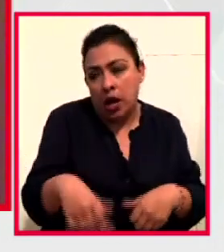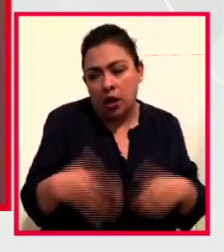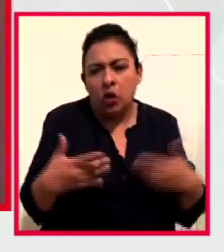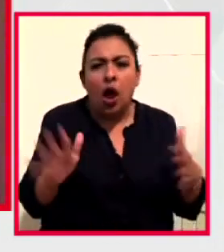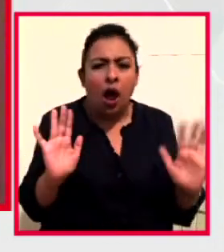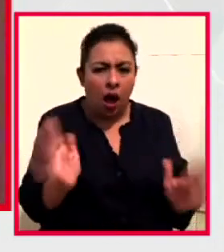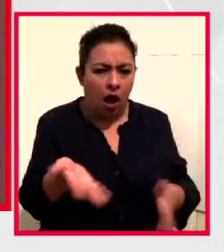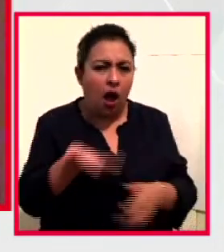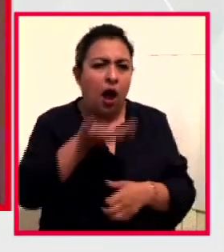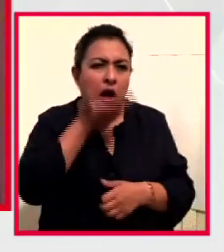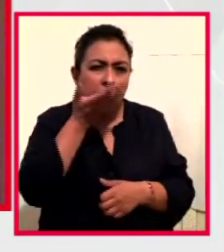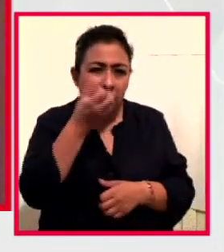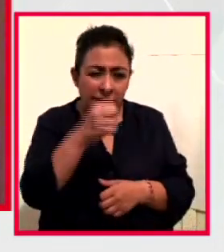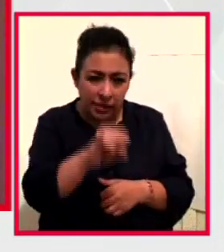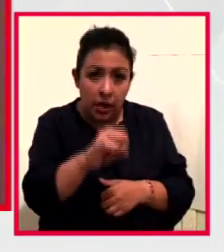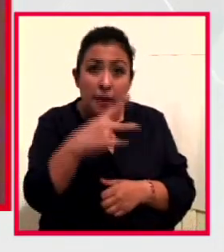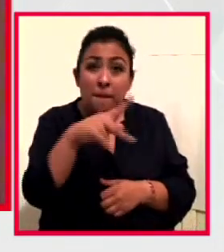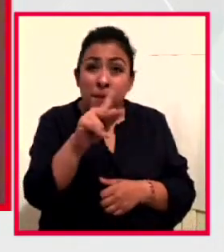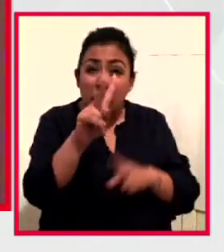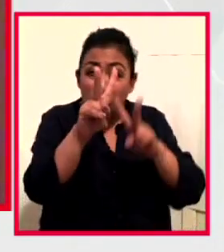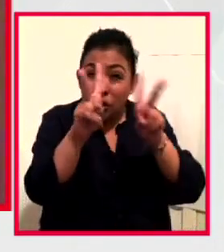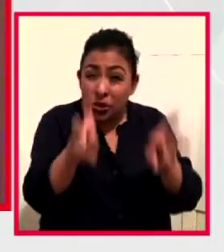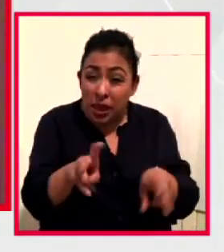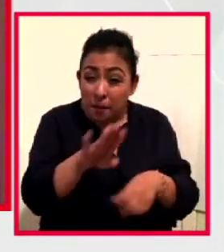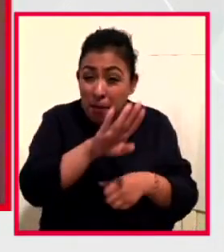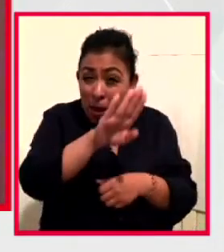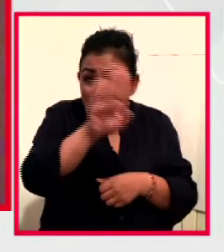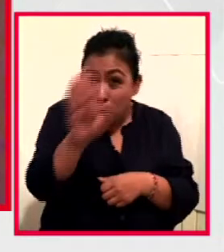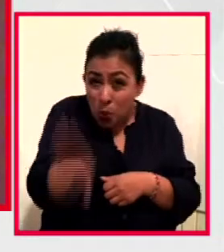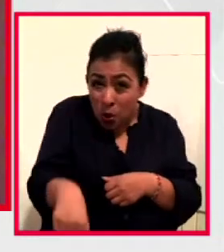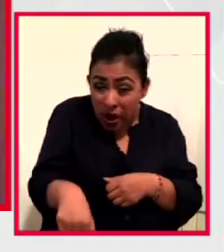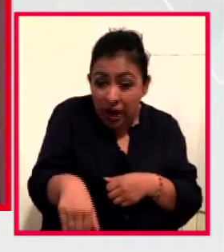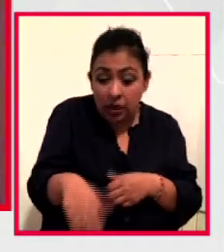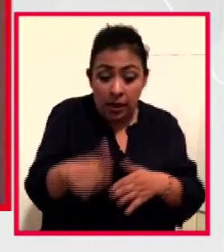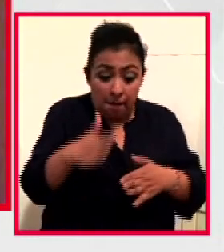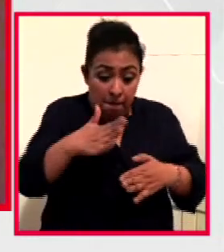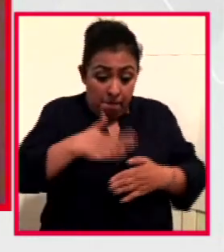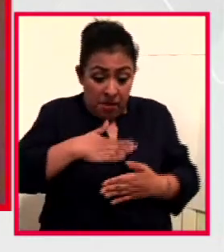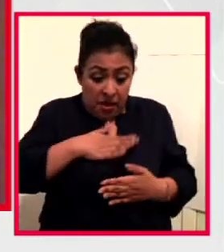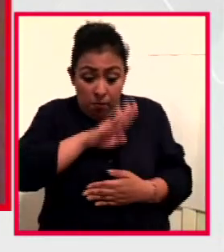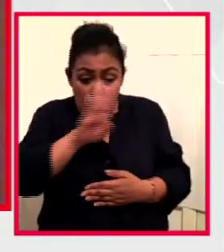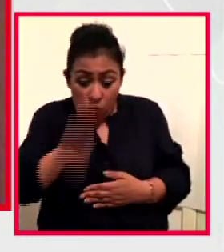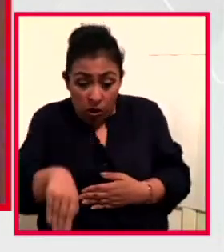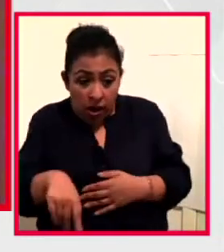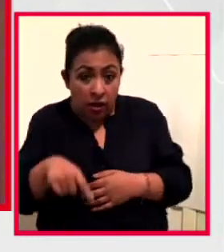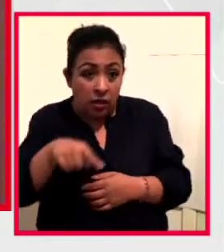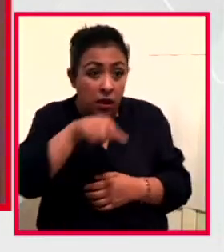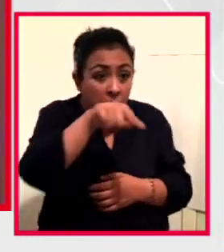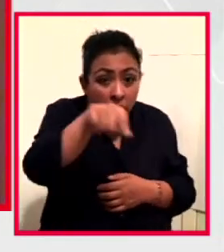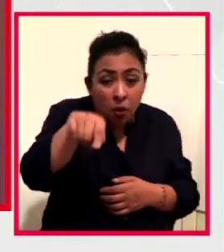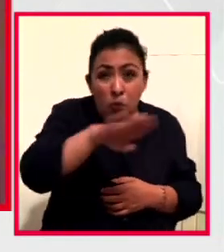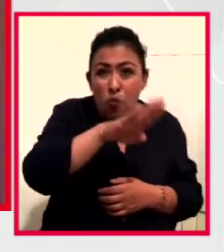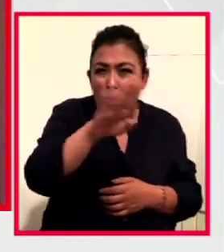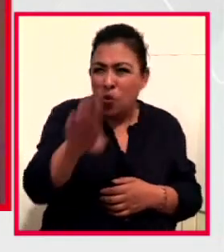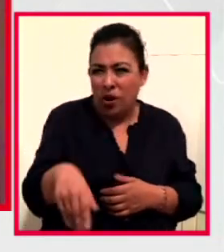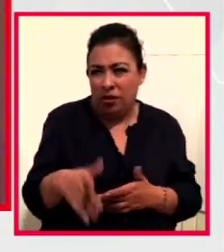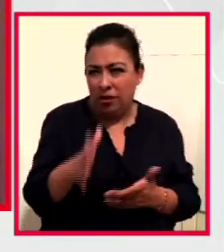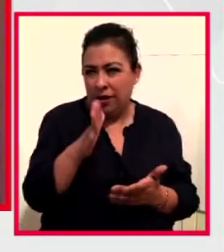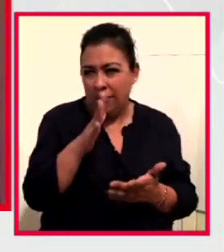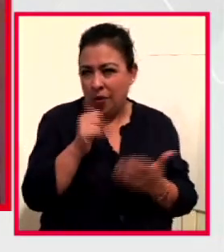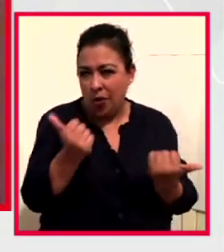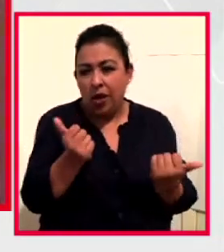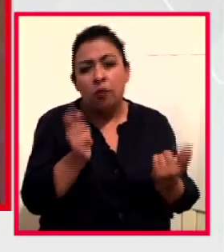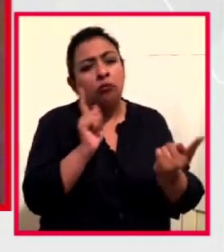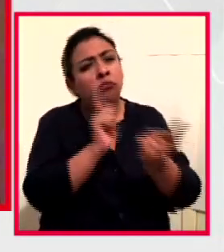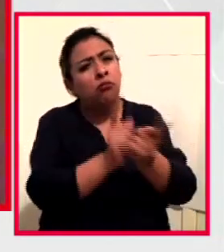no sabemos hablar de la muerte, no podemos pensar en nuestra muerte, en la de los demás, no podemos tener las conversaciones